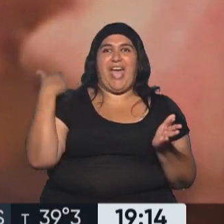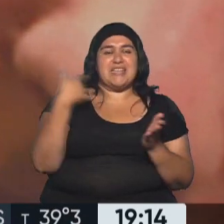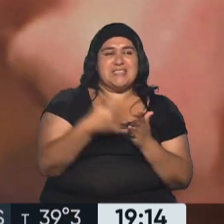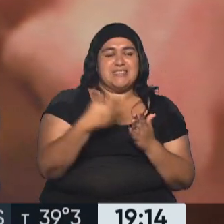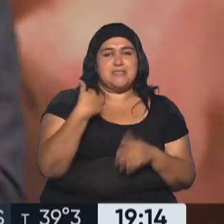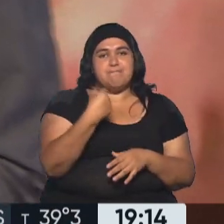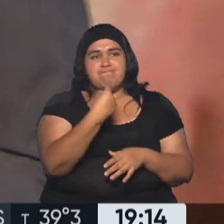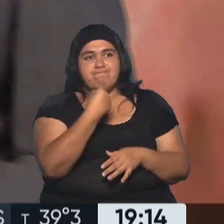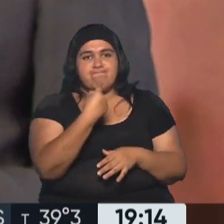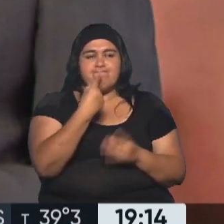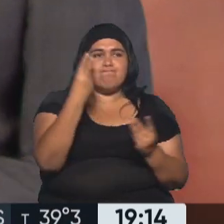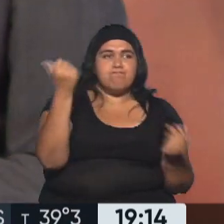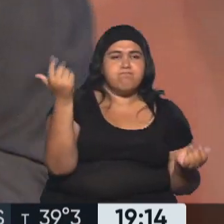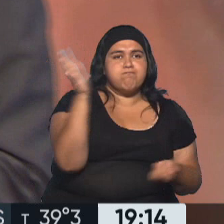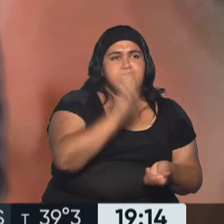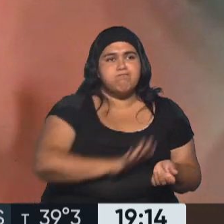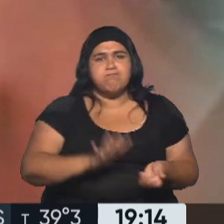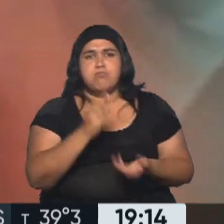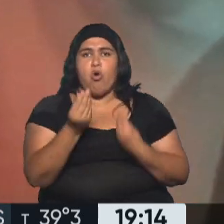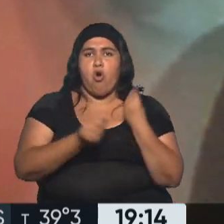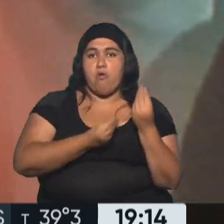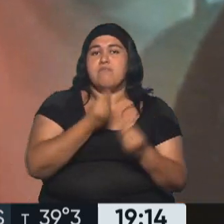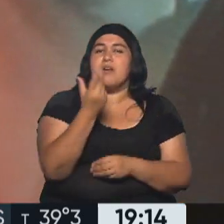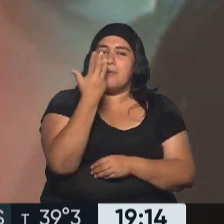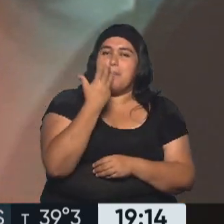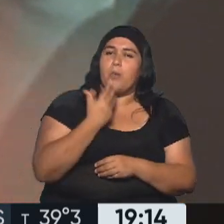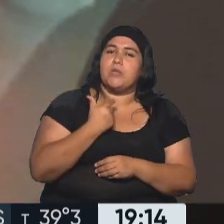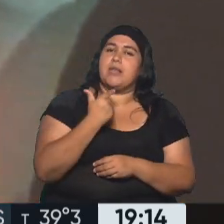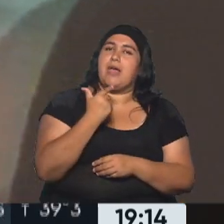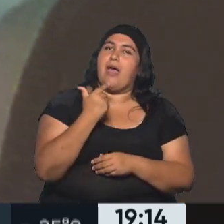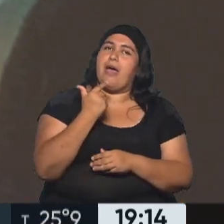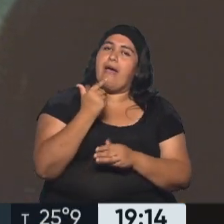vos también en casa. Entonces me parece que hay algunos datos que son importantes de poder repasar.